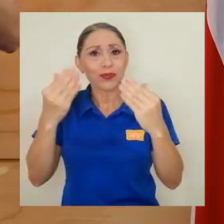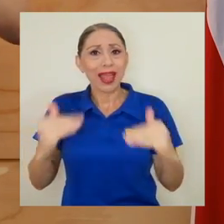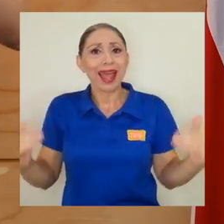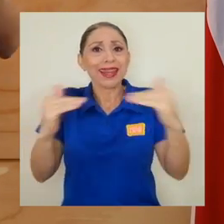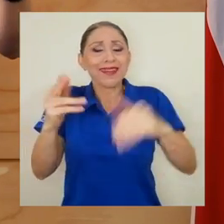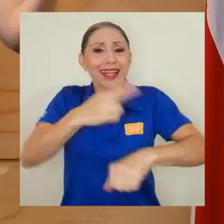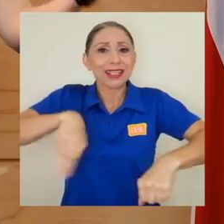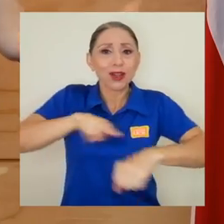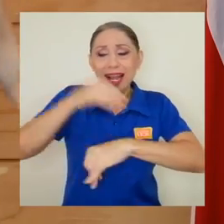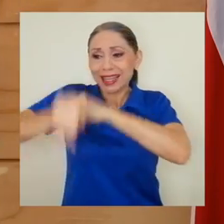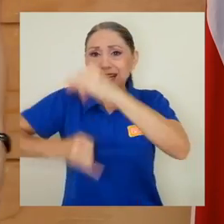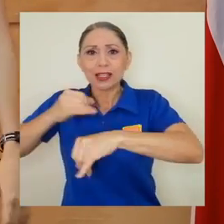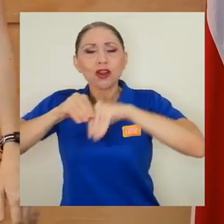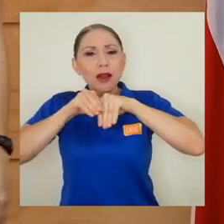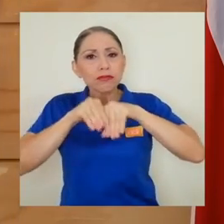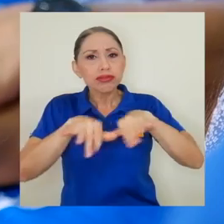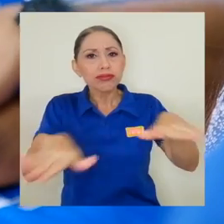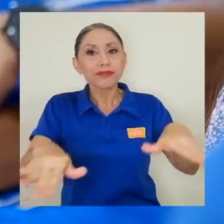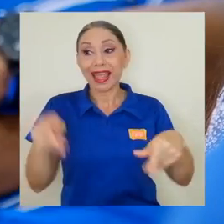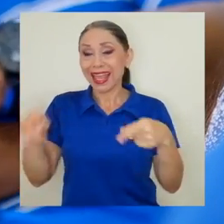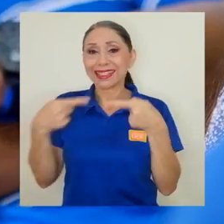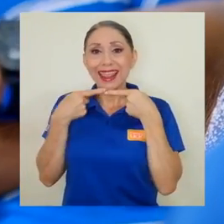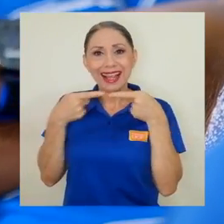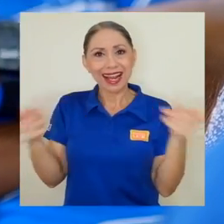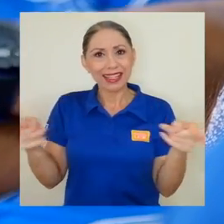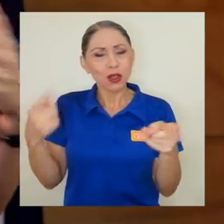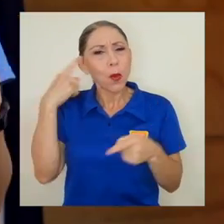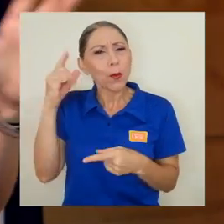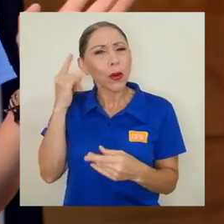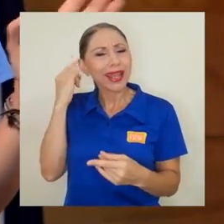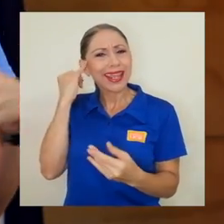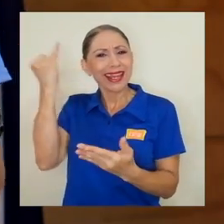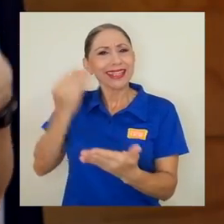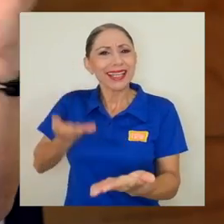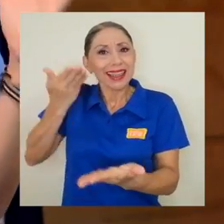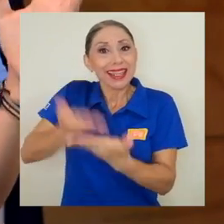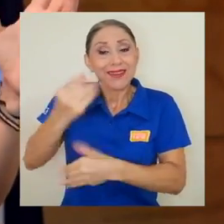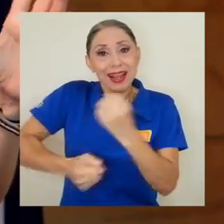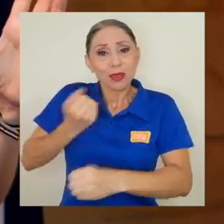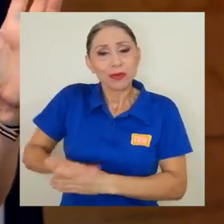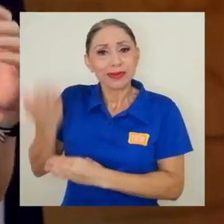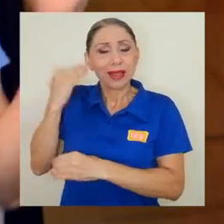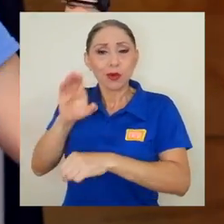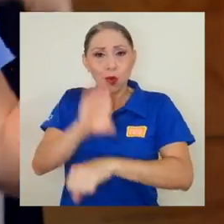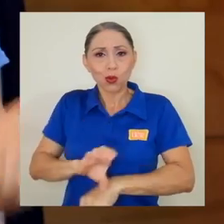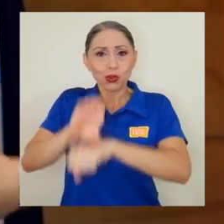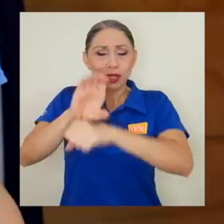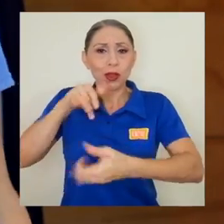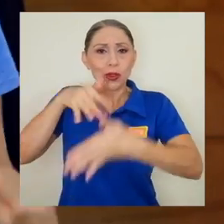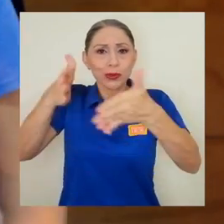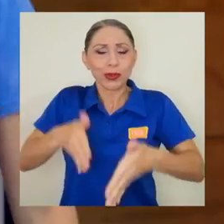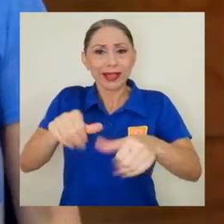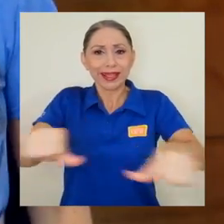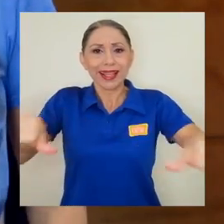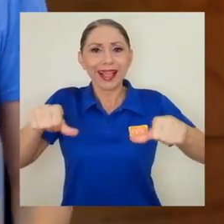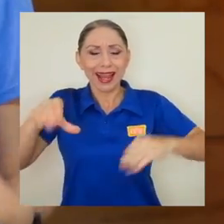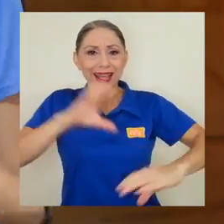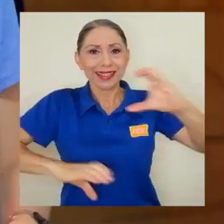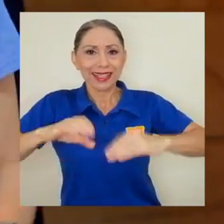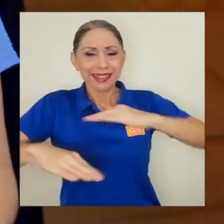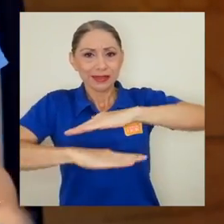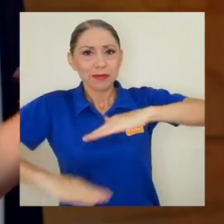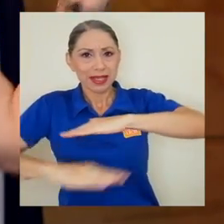impacto a nivel nacional e internacional. Esta declaración surgió a raíz de la iniciativa que tuvo en 2020 el Consejo de